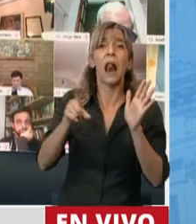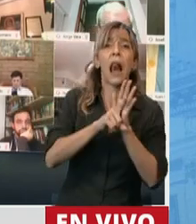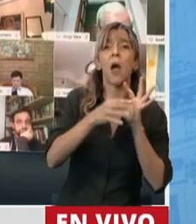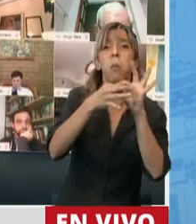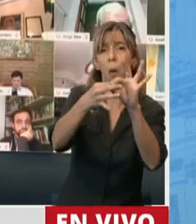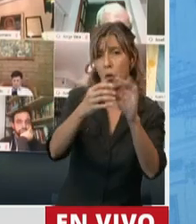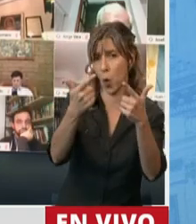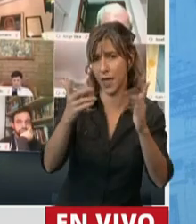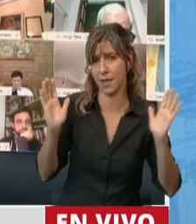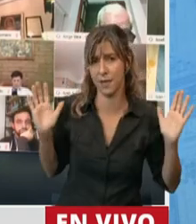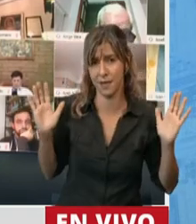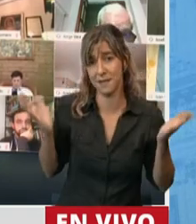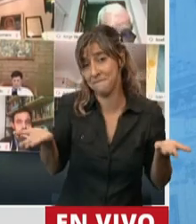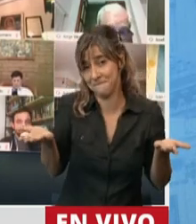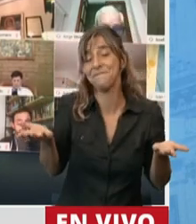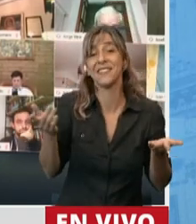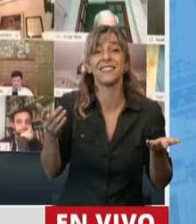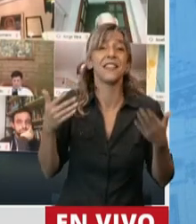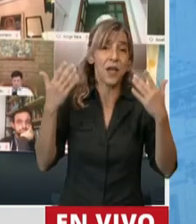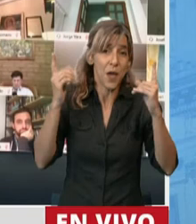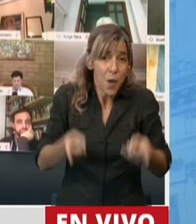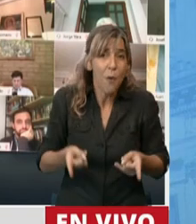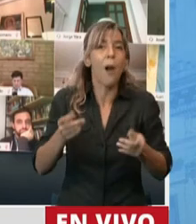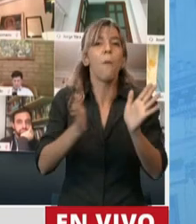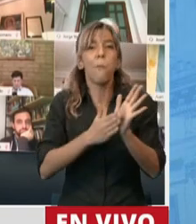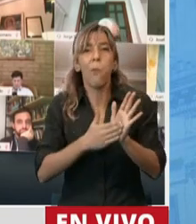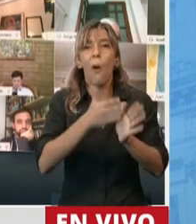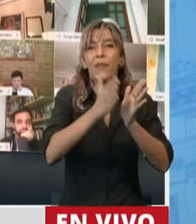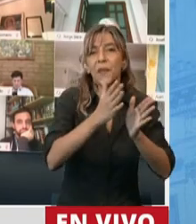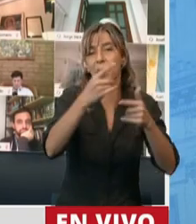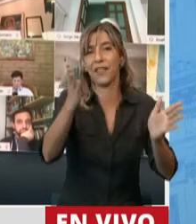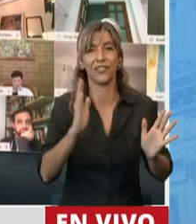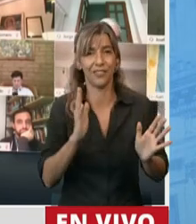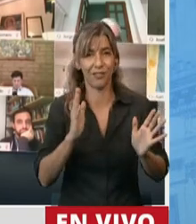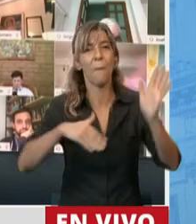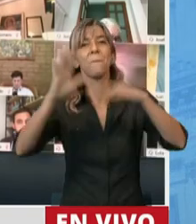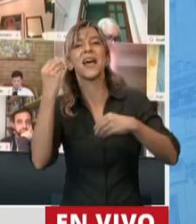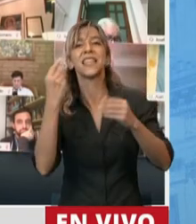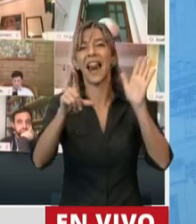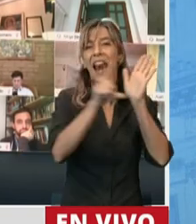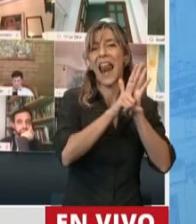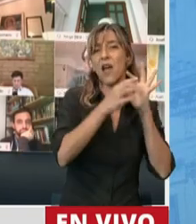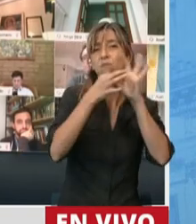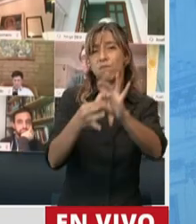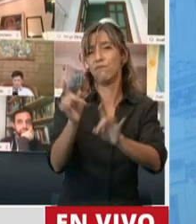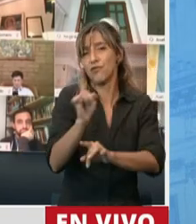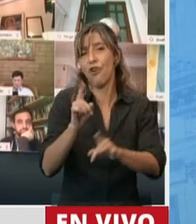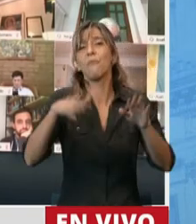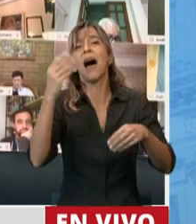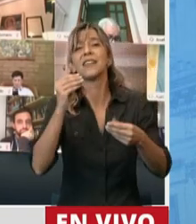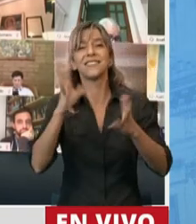En términos generales, son programas o son medicamentos,